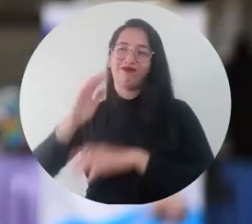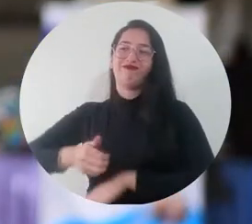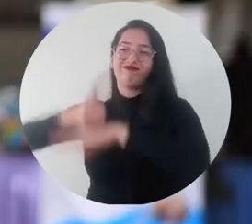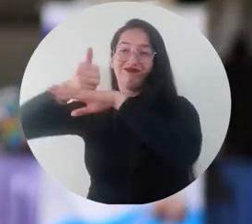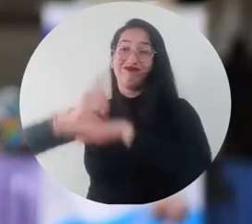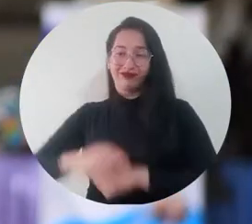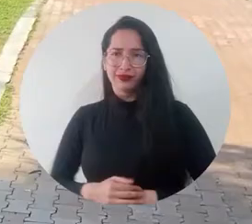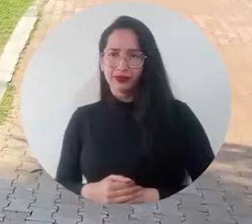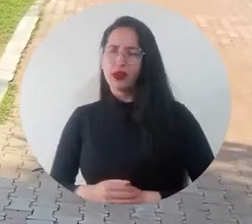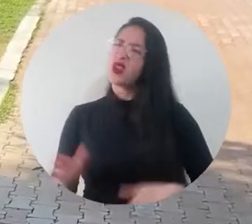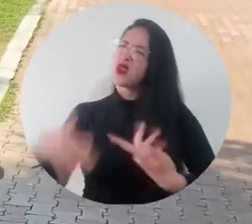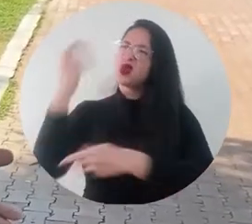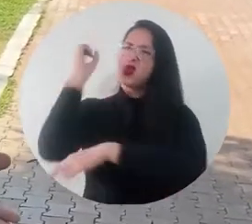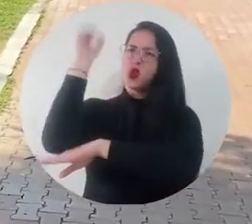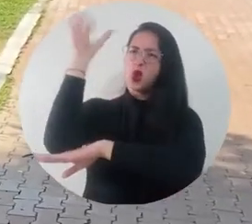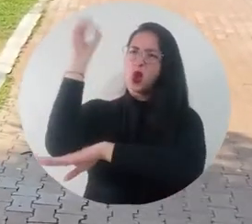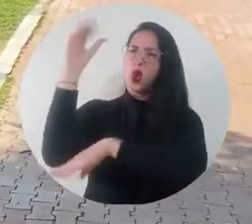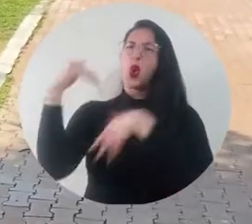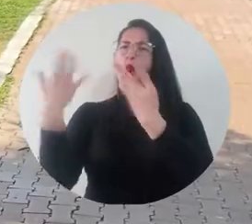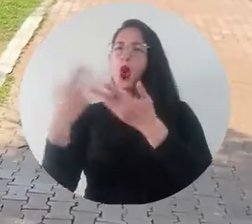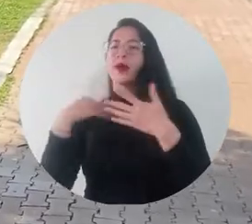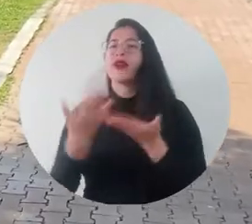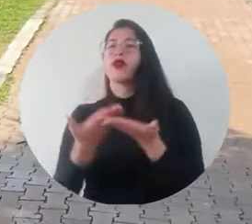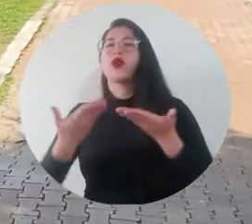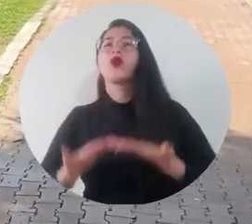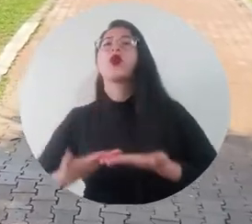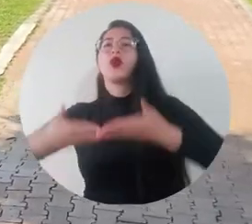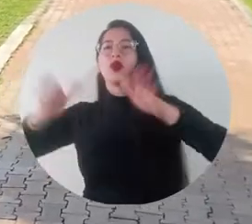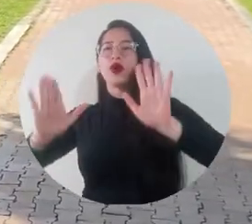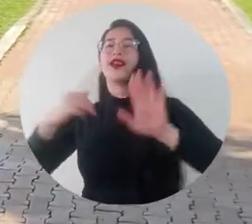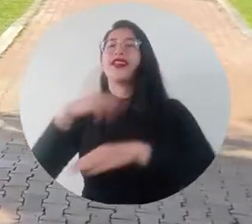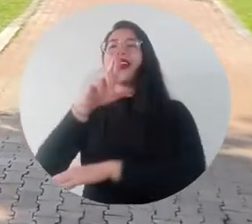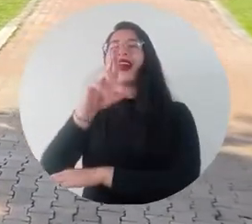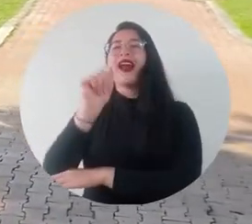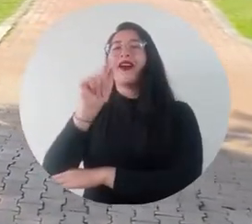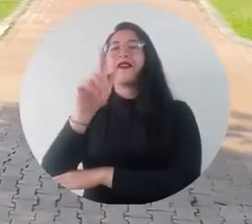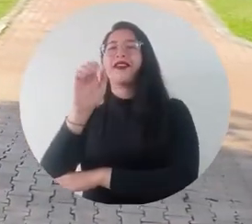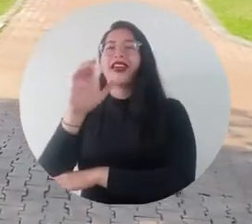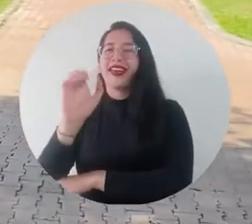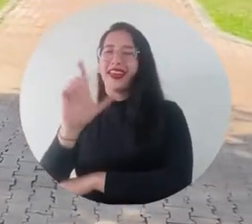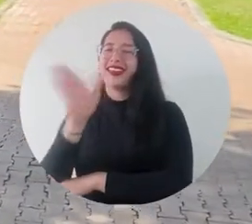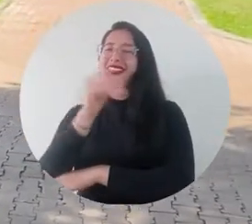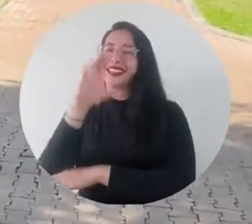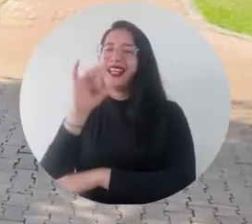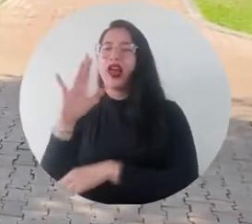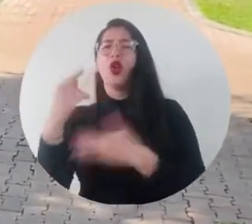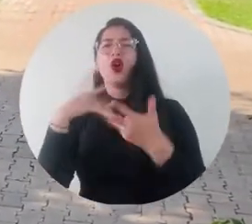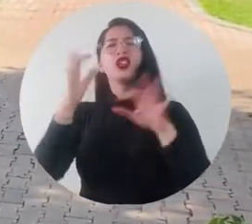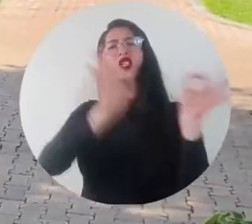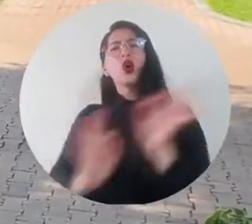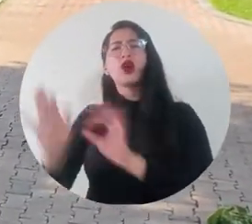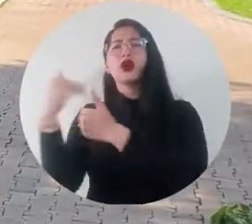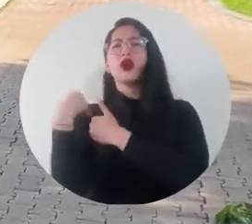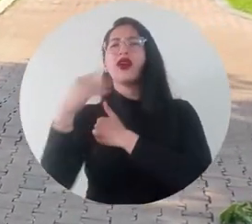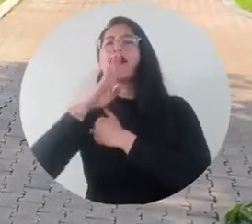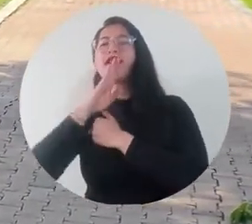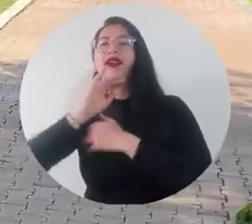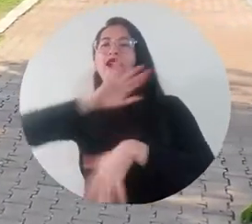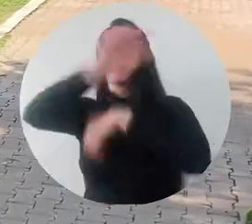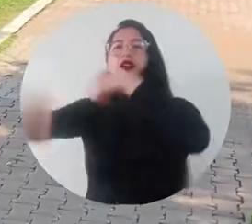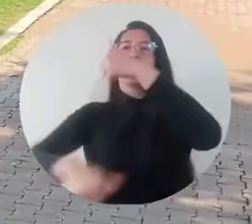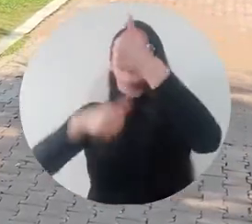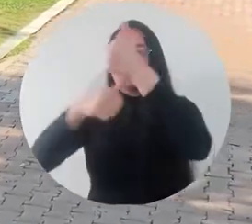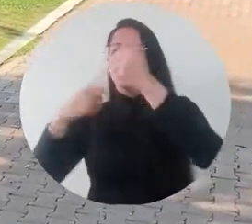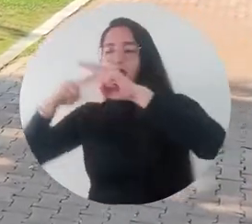Ministro de Cultura La conferencia se realizó mediante la Cátedra Abierta Rafael Celedón organizada por la Vicerrectoría de